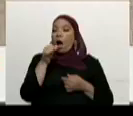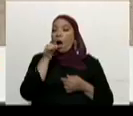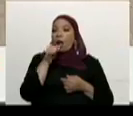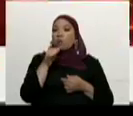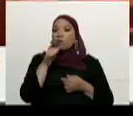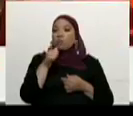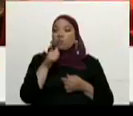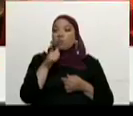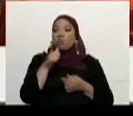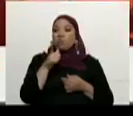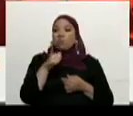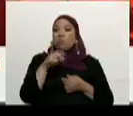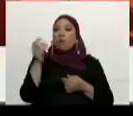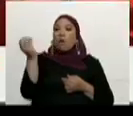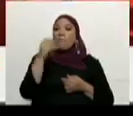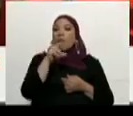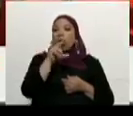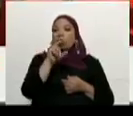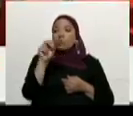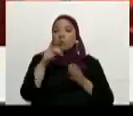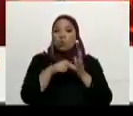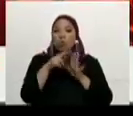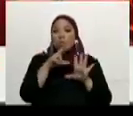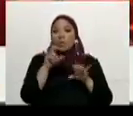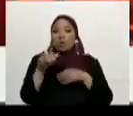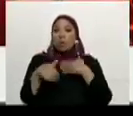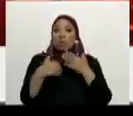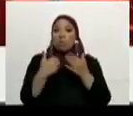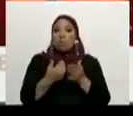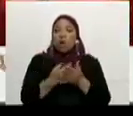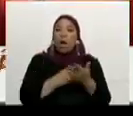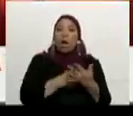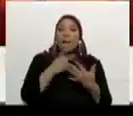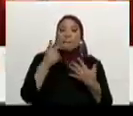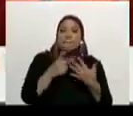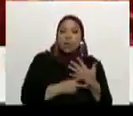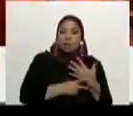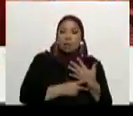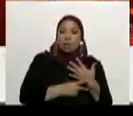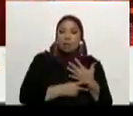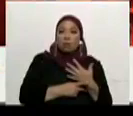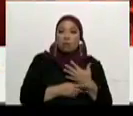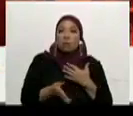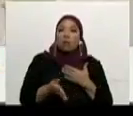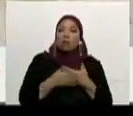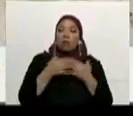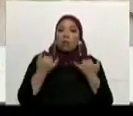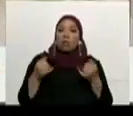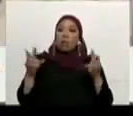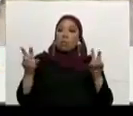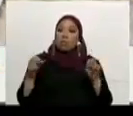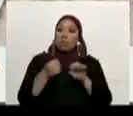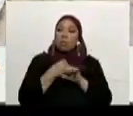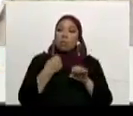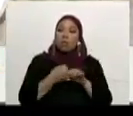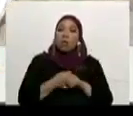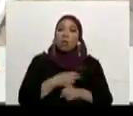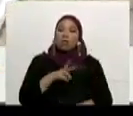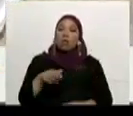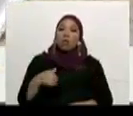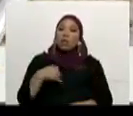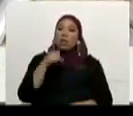Bagres. Más de 280 mil habitantes va a beneficiar esa planta que se reactivó nuevamente con una capacidad de